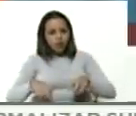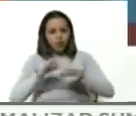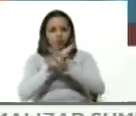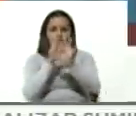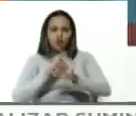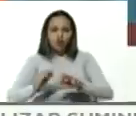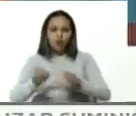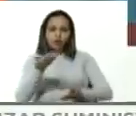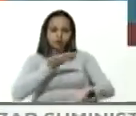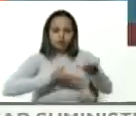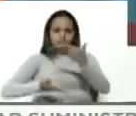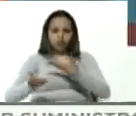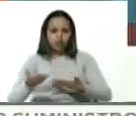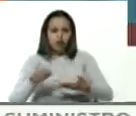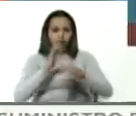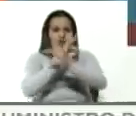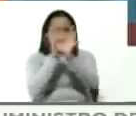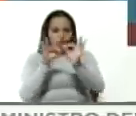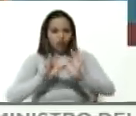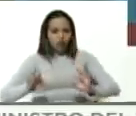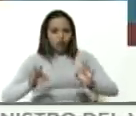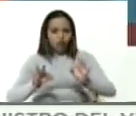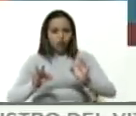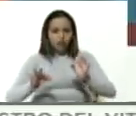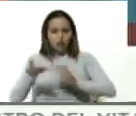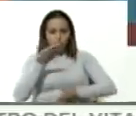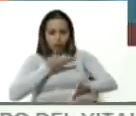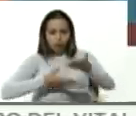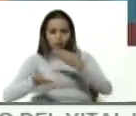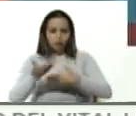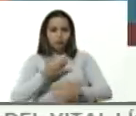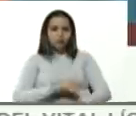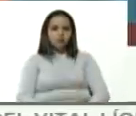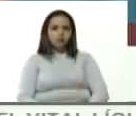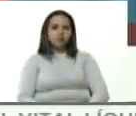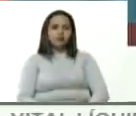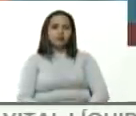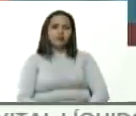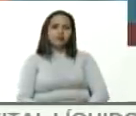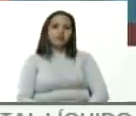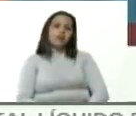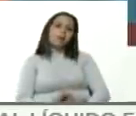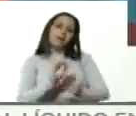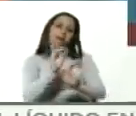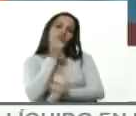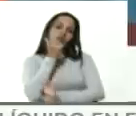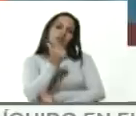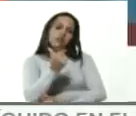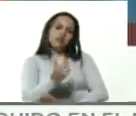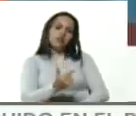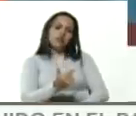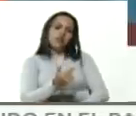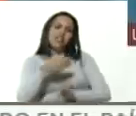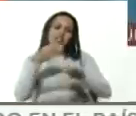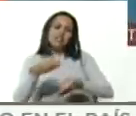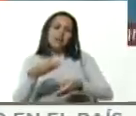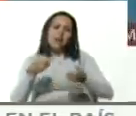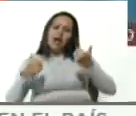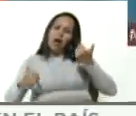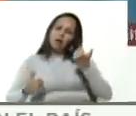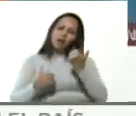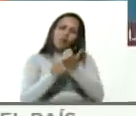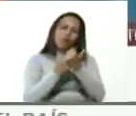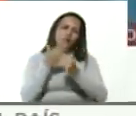nuevas fórmulas de cooperación y hemos contado como hemos dicho con la mano extendida útil